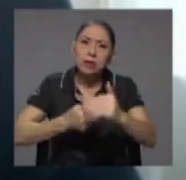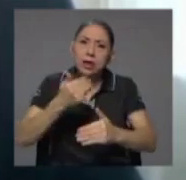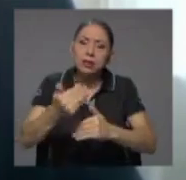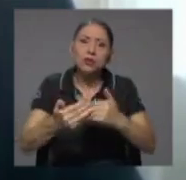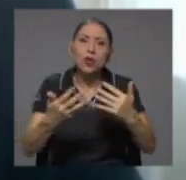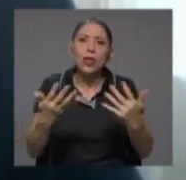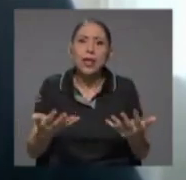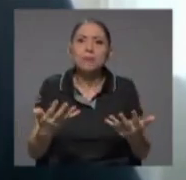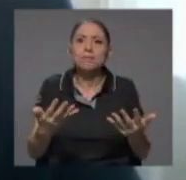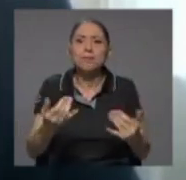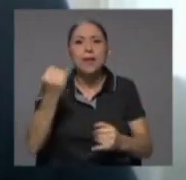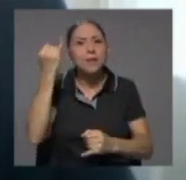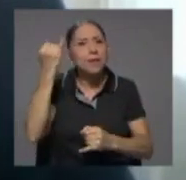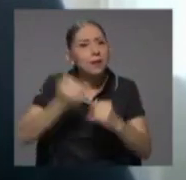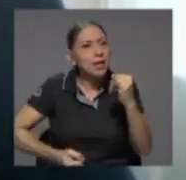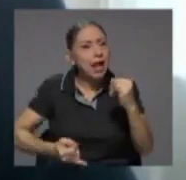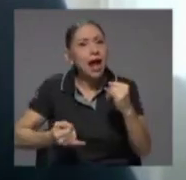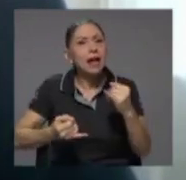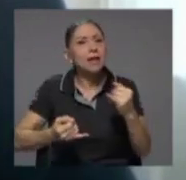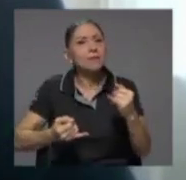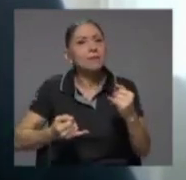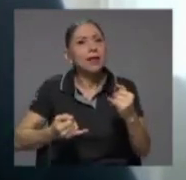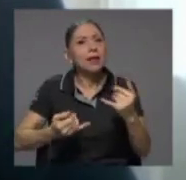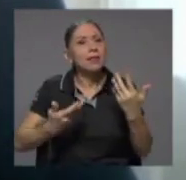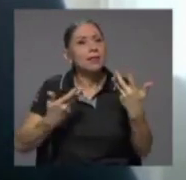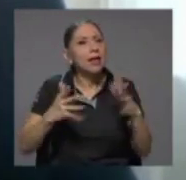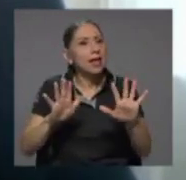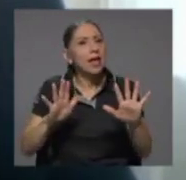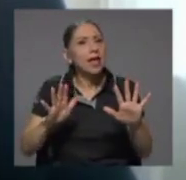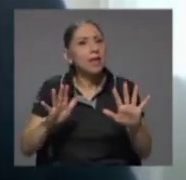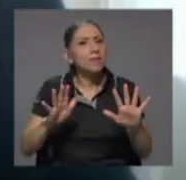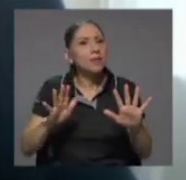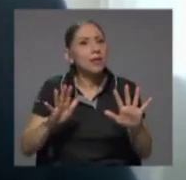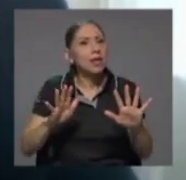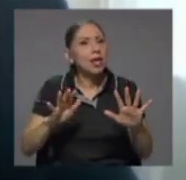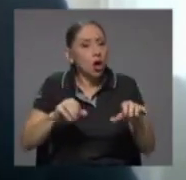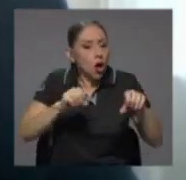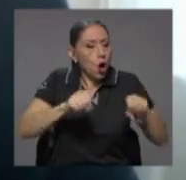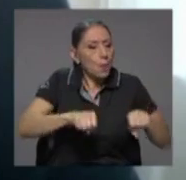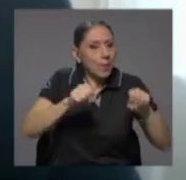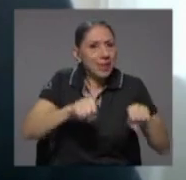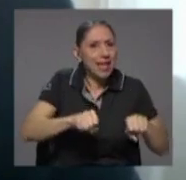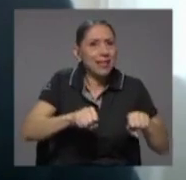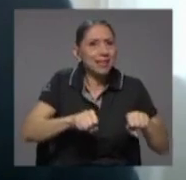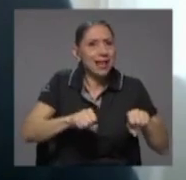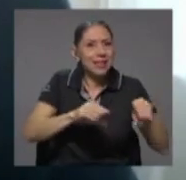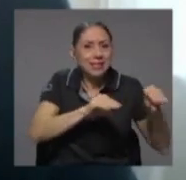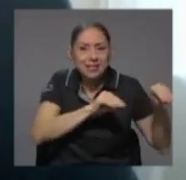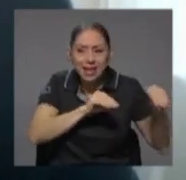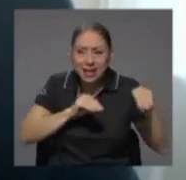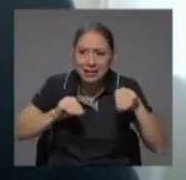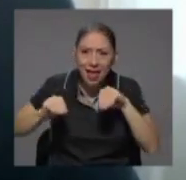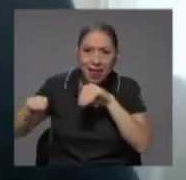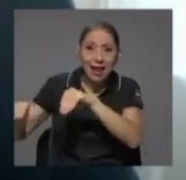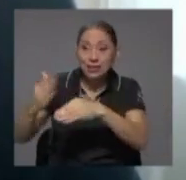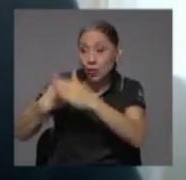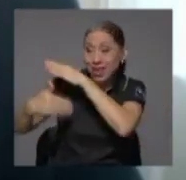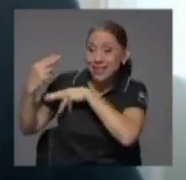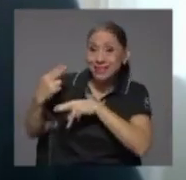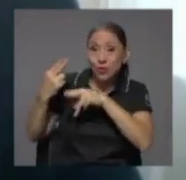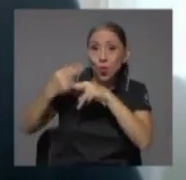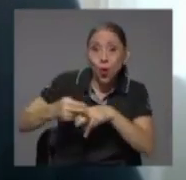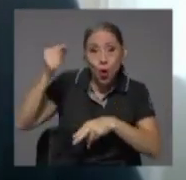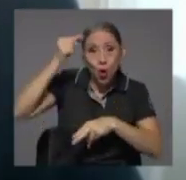de terminar de trasladar competencias de lo que se conocía como el